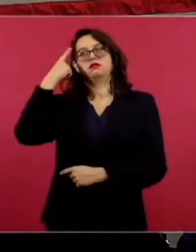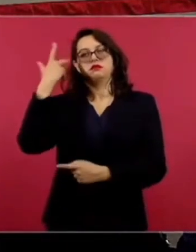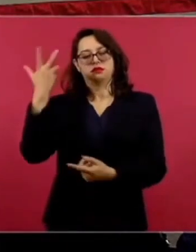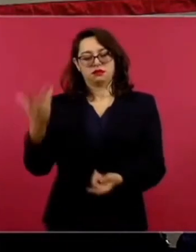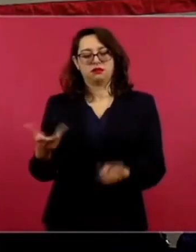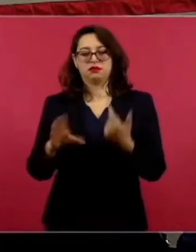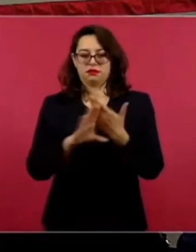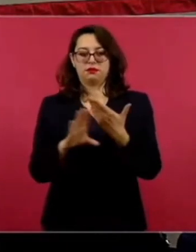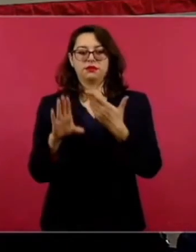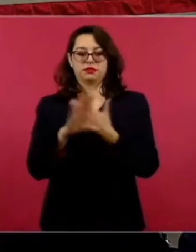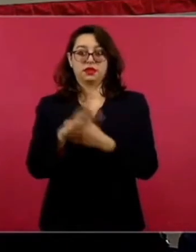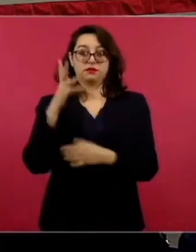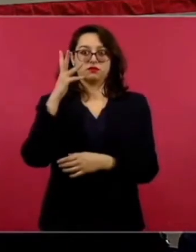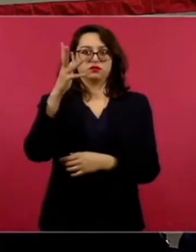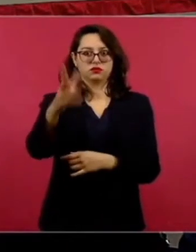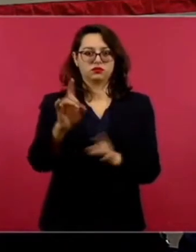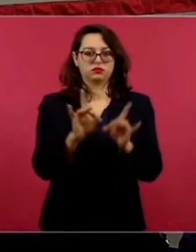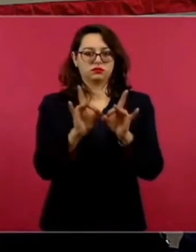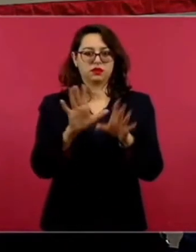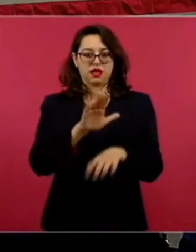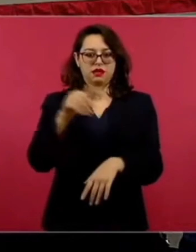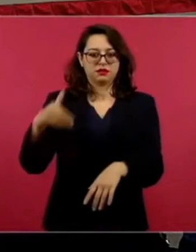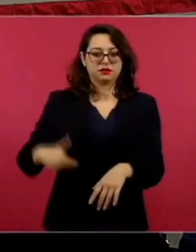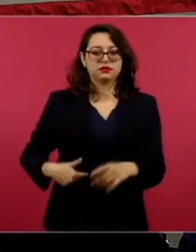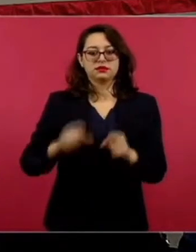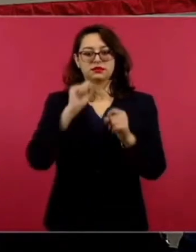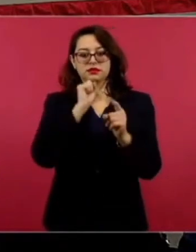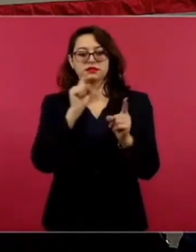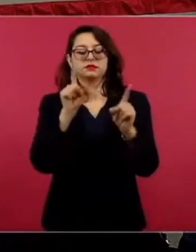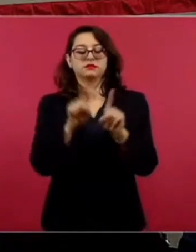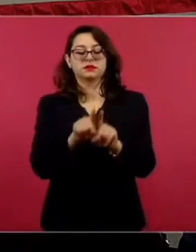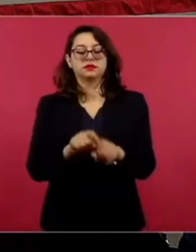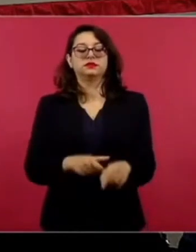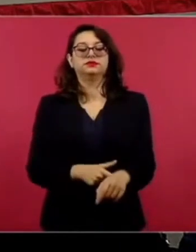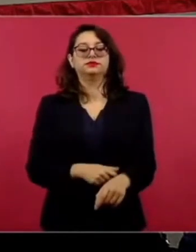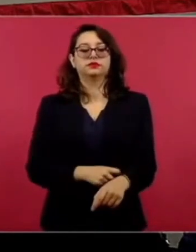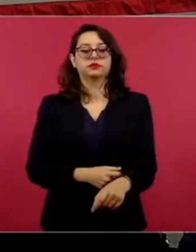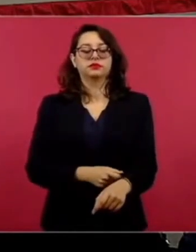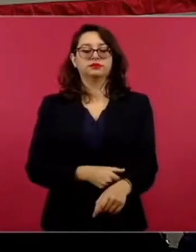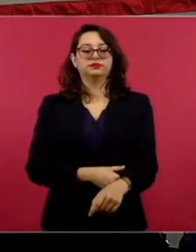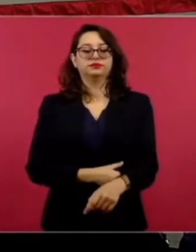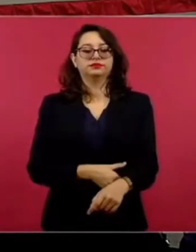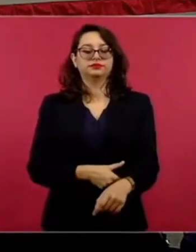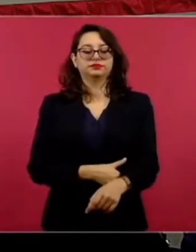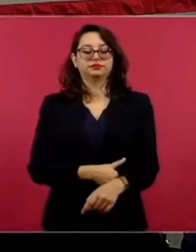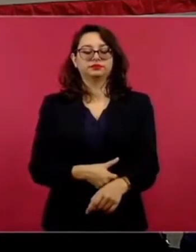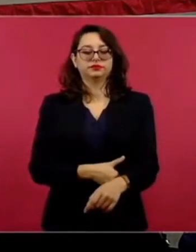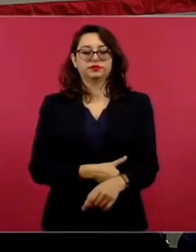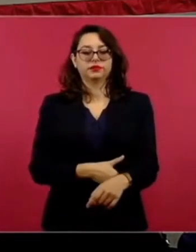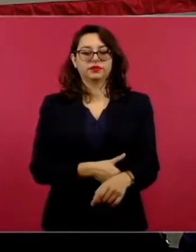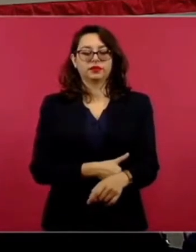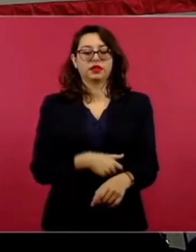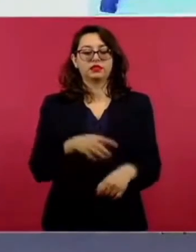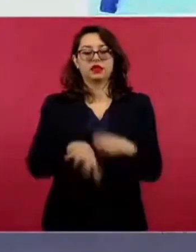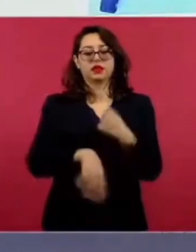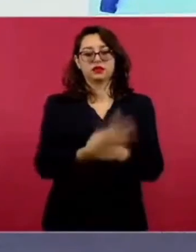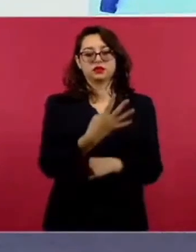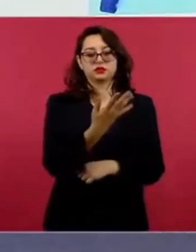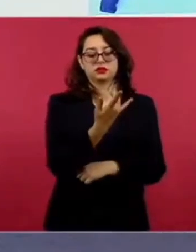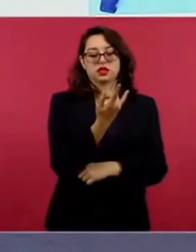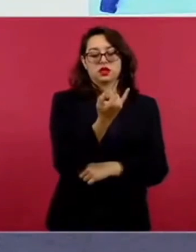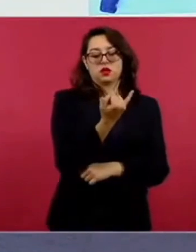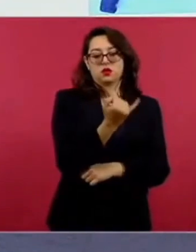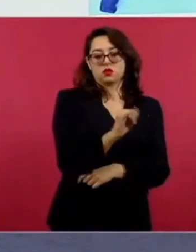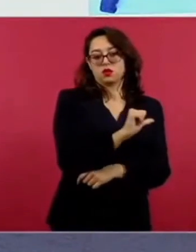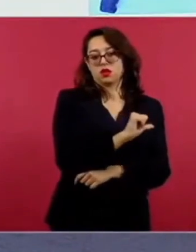puedan estar ocurriendo en los hogares. Adelante. Solamente un ejemplo, del 14 de junio al 6 de agosto se visitaron